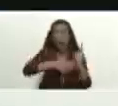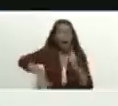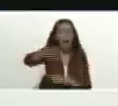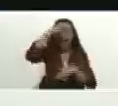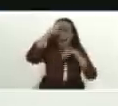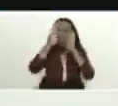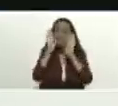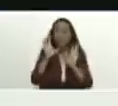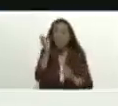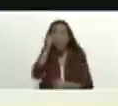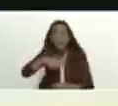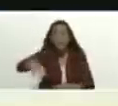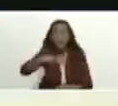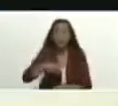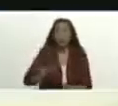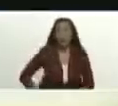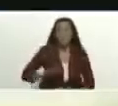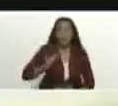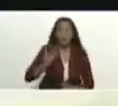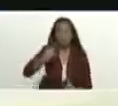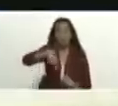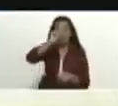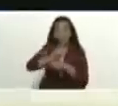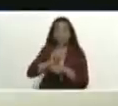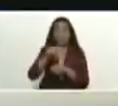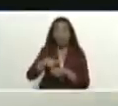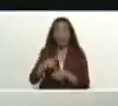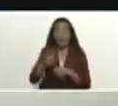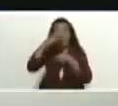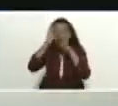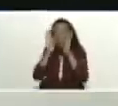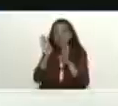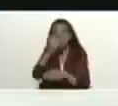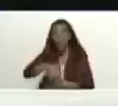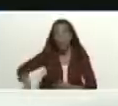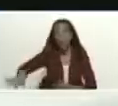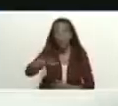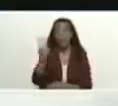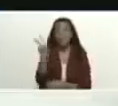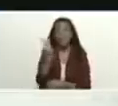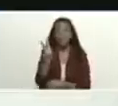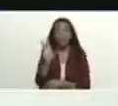de prioridad para nuestra Sudamérica